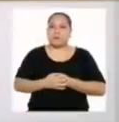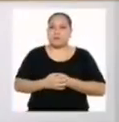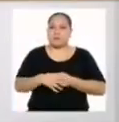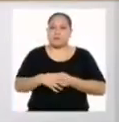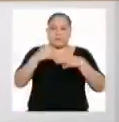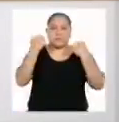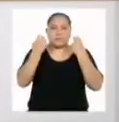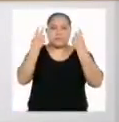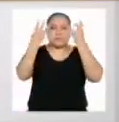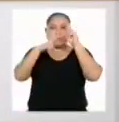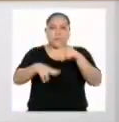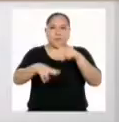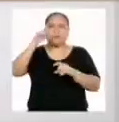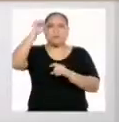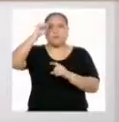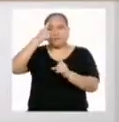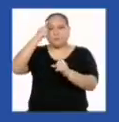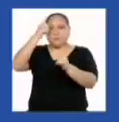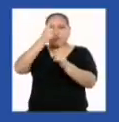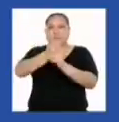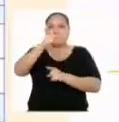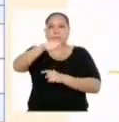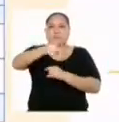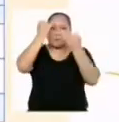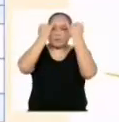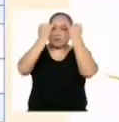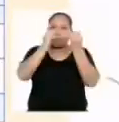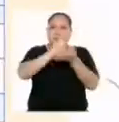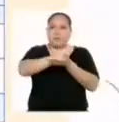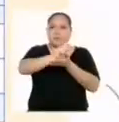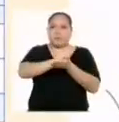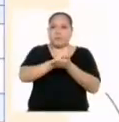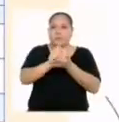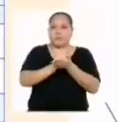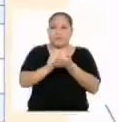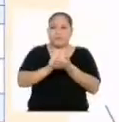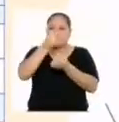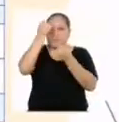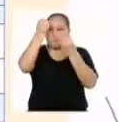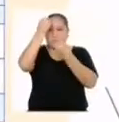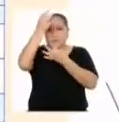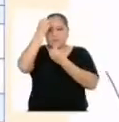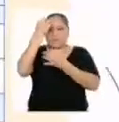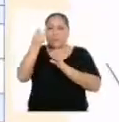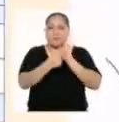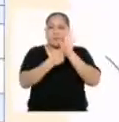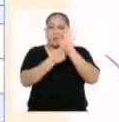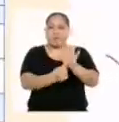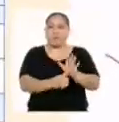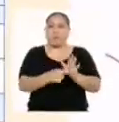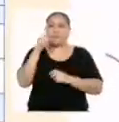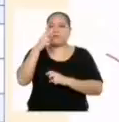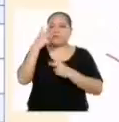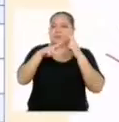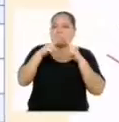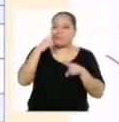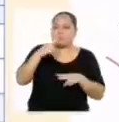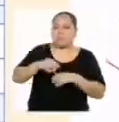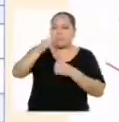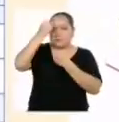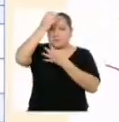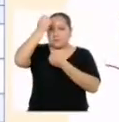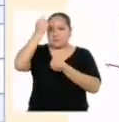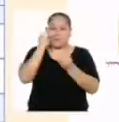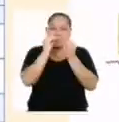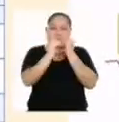Ahora veamos si hemos cumplido con nuestros criterios propuestos. Escribimos los datos que nos presenta la situación. Si hemos determinado los datos